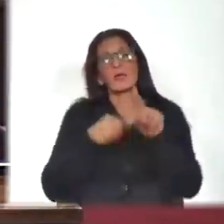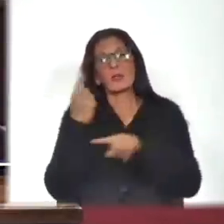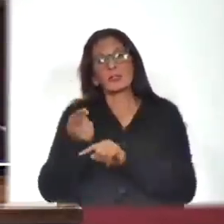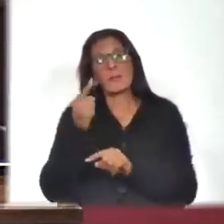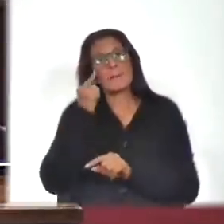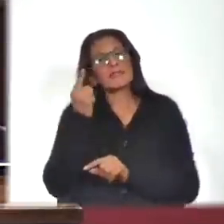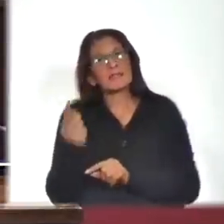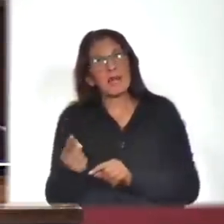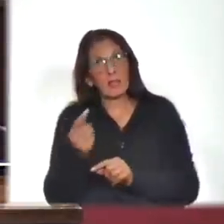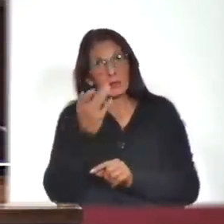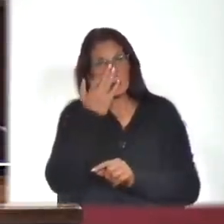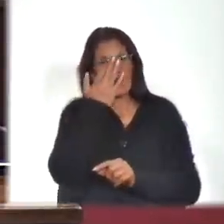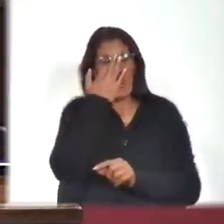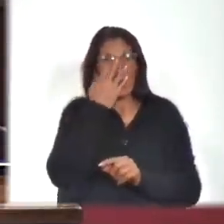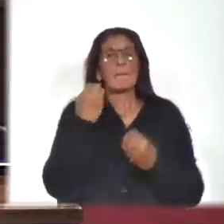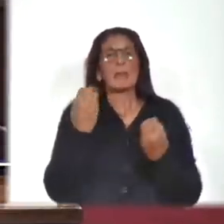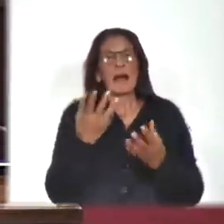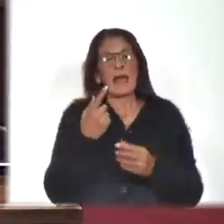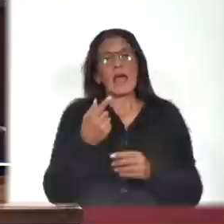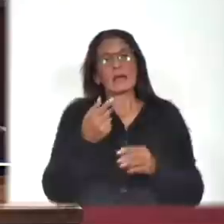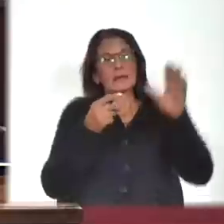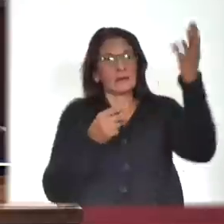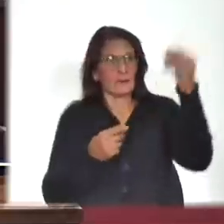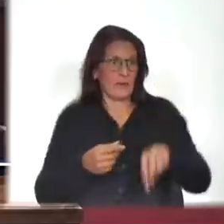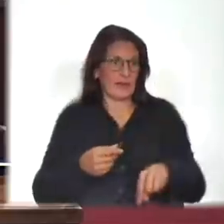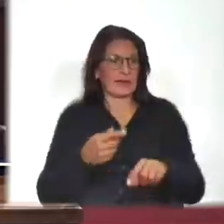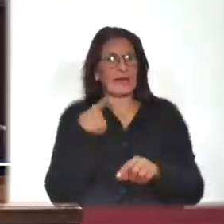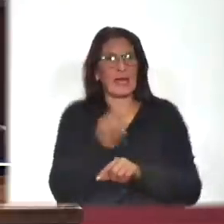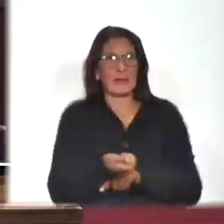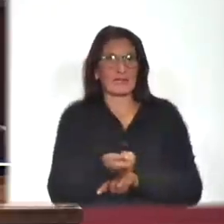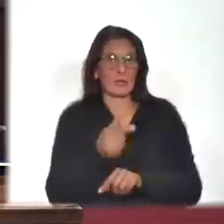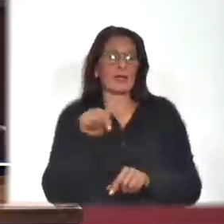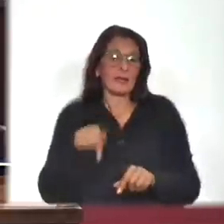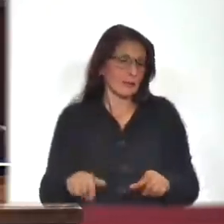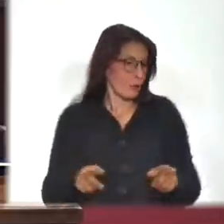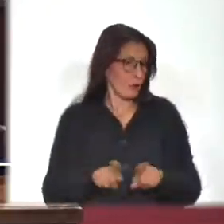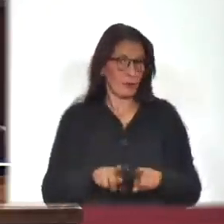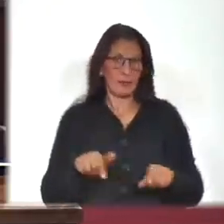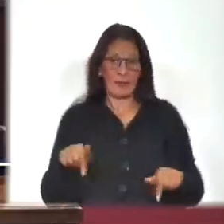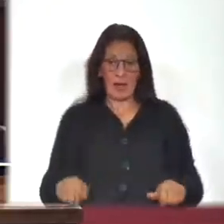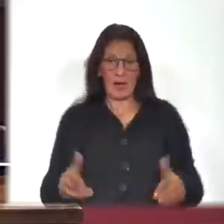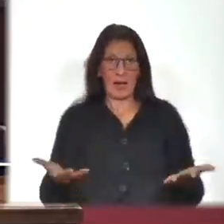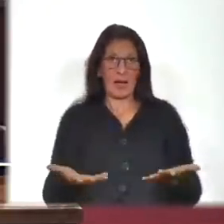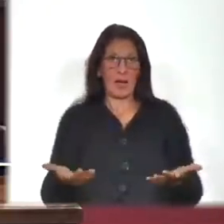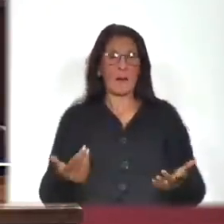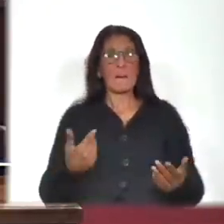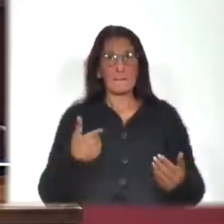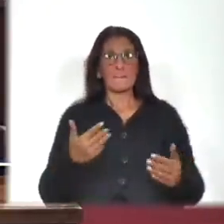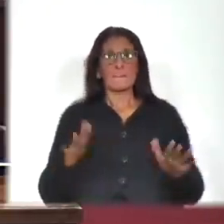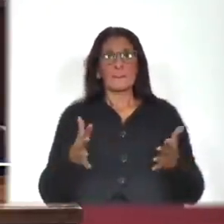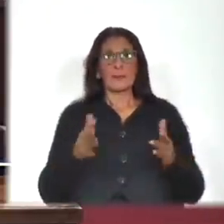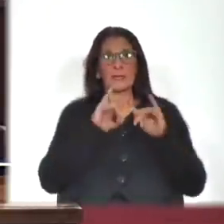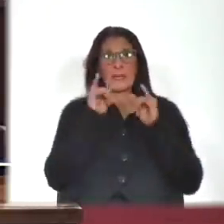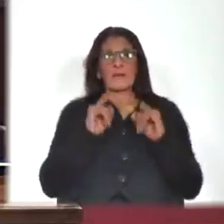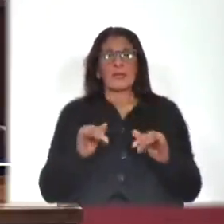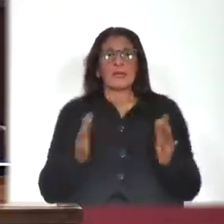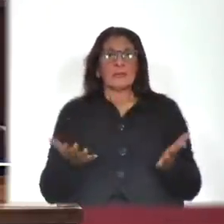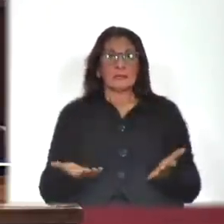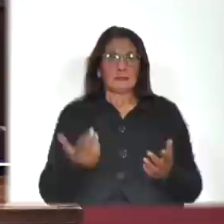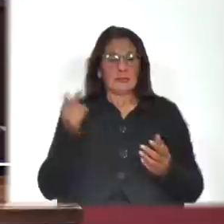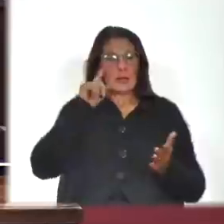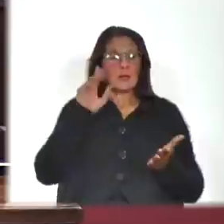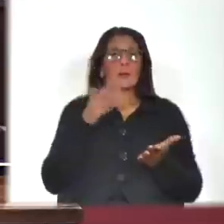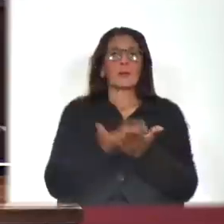pensado para atraer inversiones, que fue lo que en este caso sucedió. Me parecía muy feliz también el ejemplo que proponía